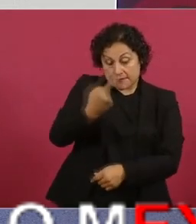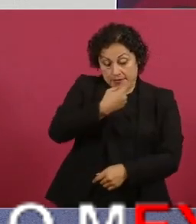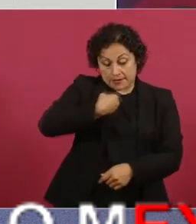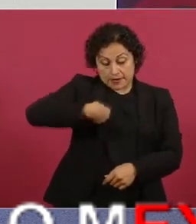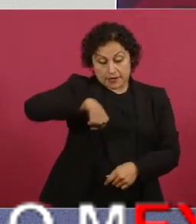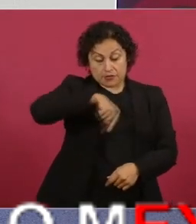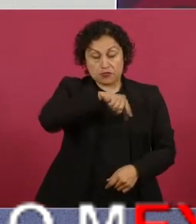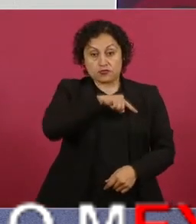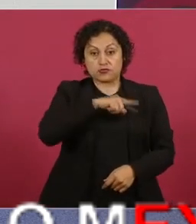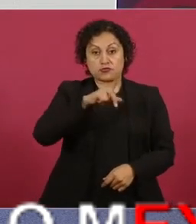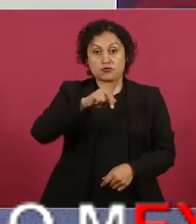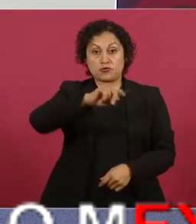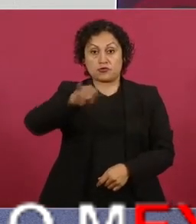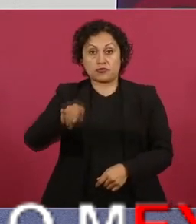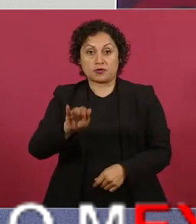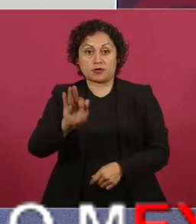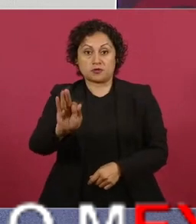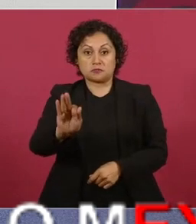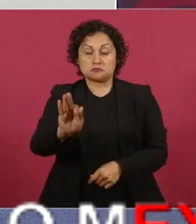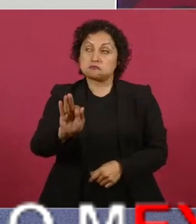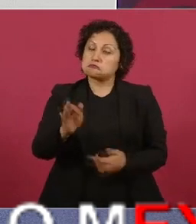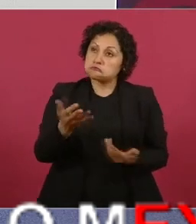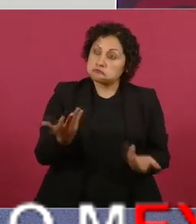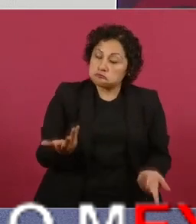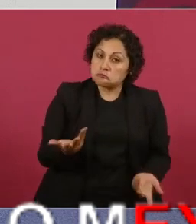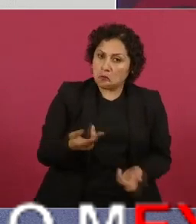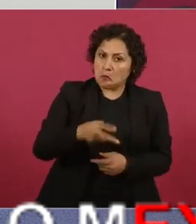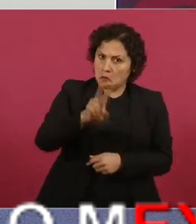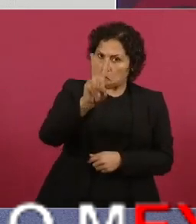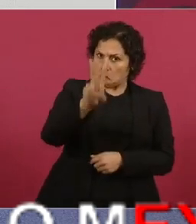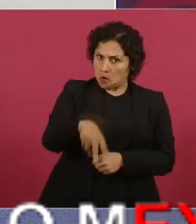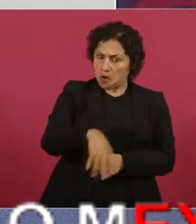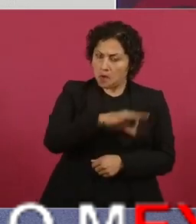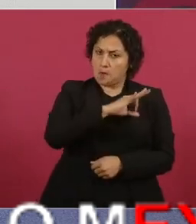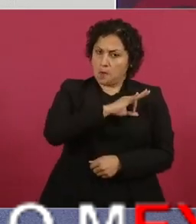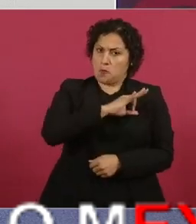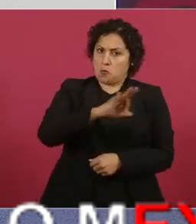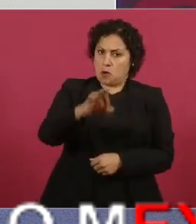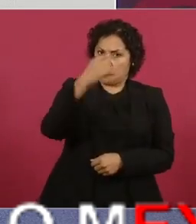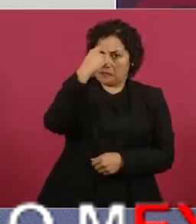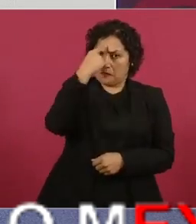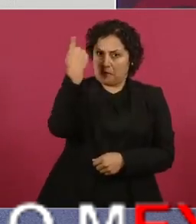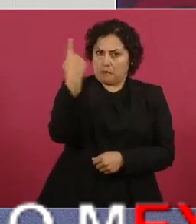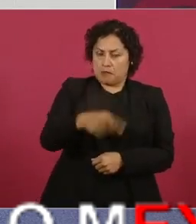real que nos permitirá actuar como Estado